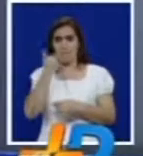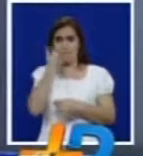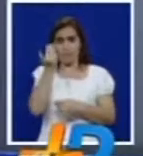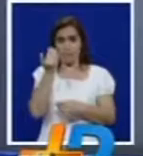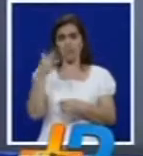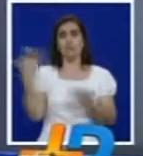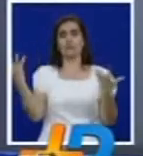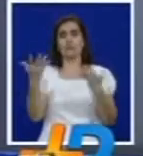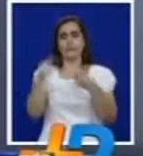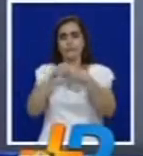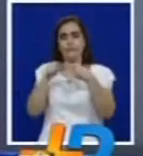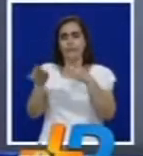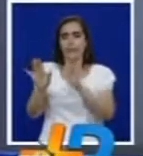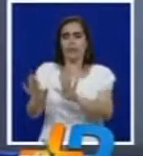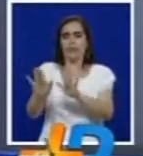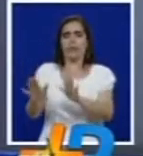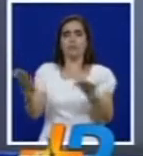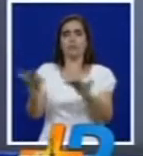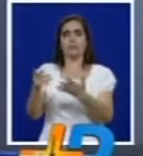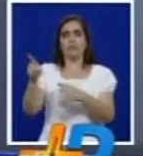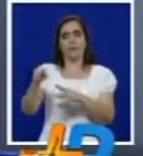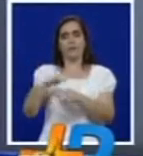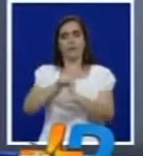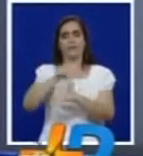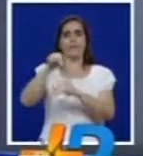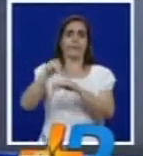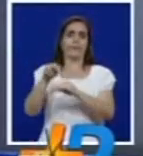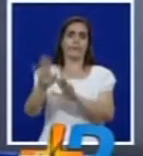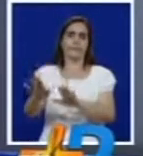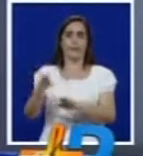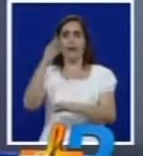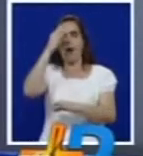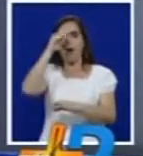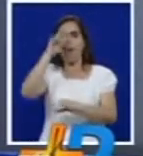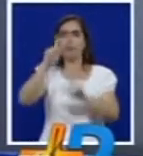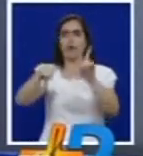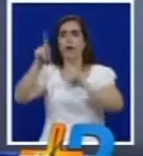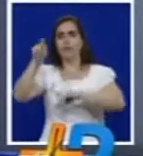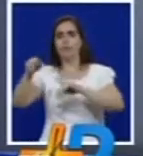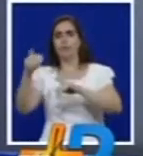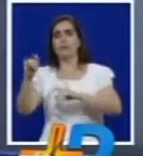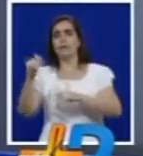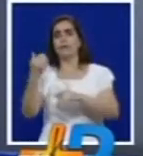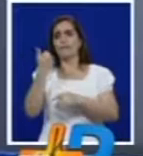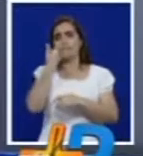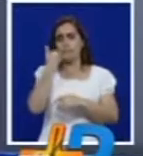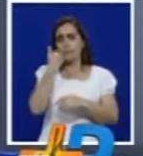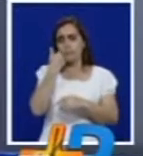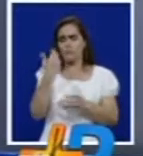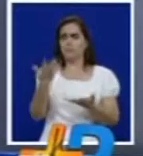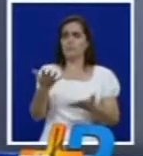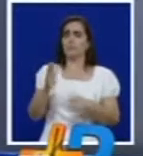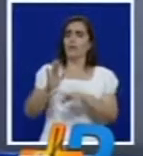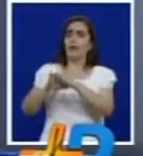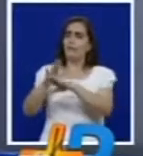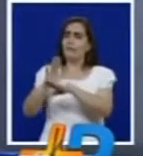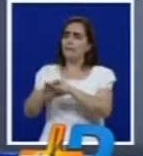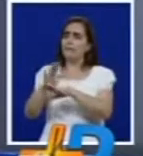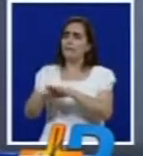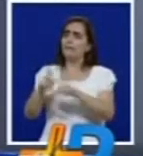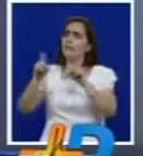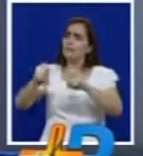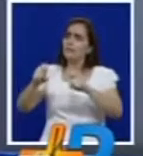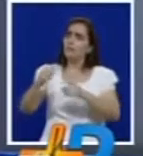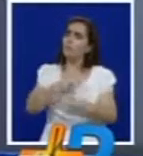atrapados en medio de los bloqueos del paro agrario en Nariño. Los abuelos, algunos de los cuales se enfrentan problemas de salud, formularon un angustioso